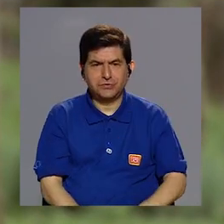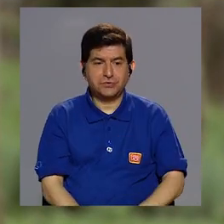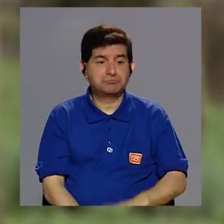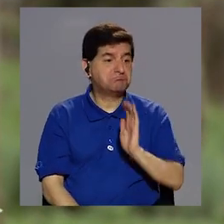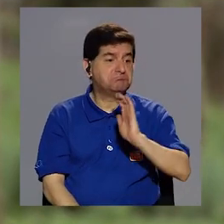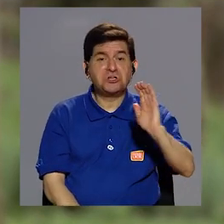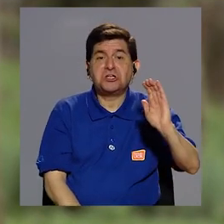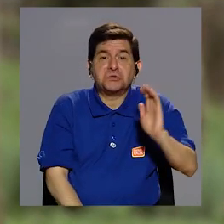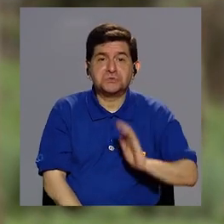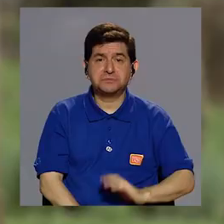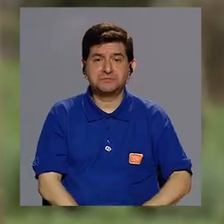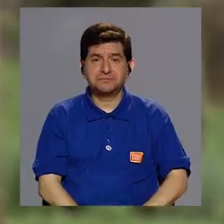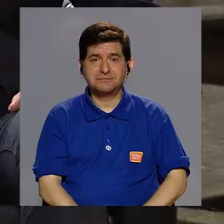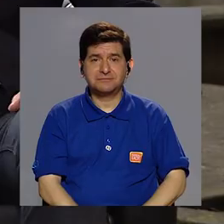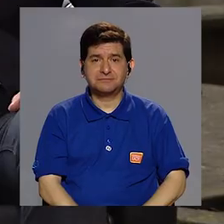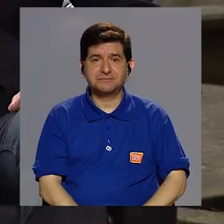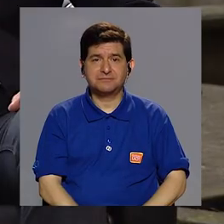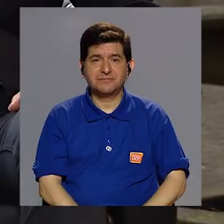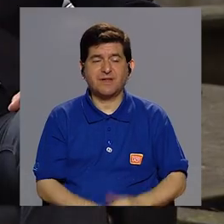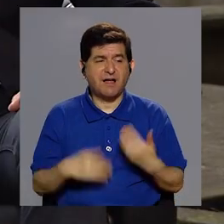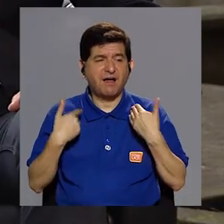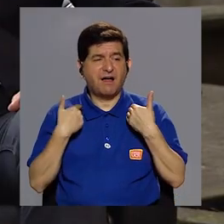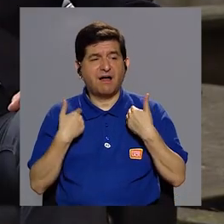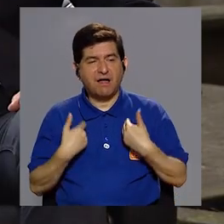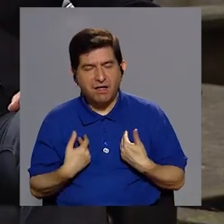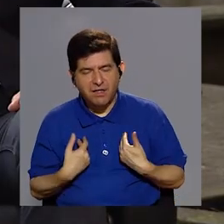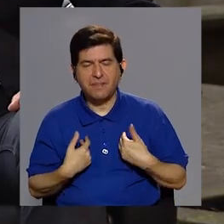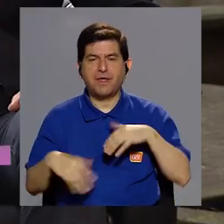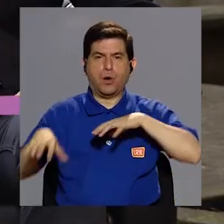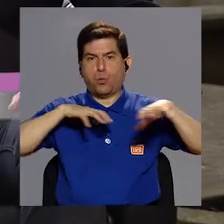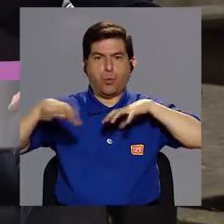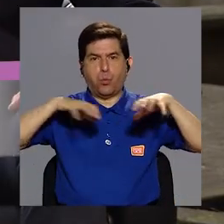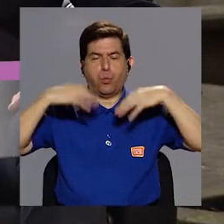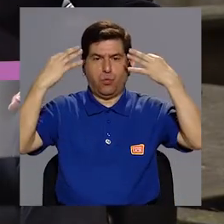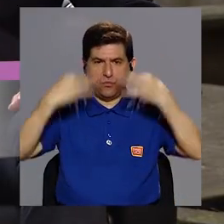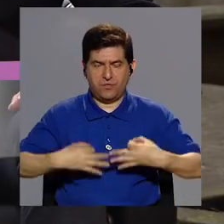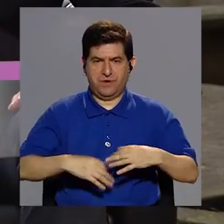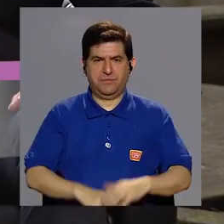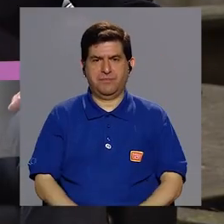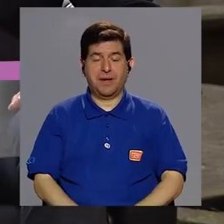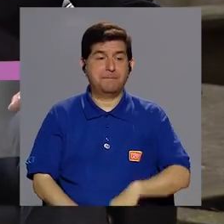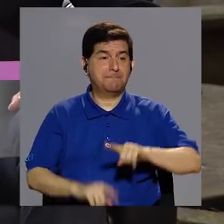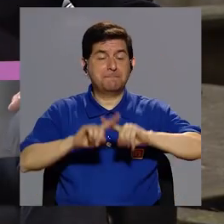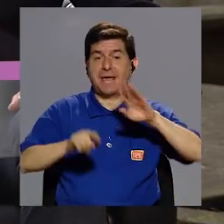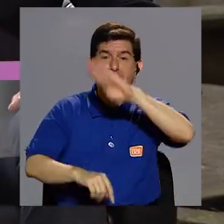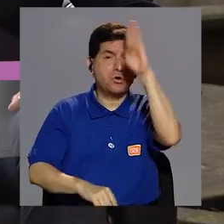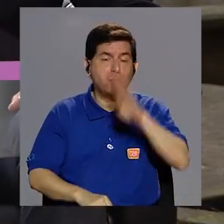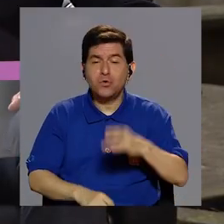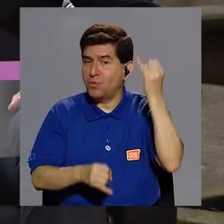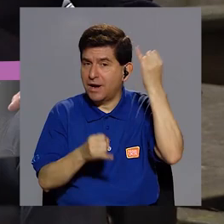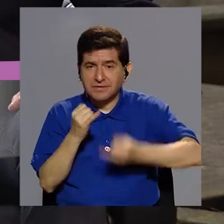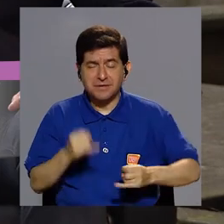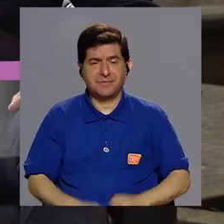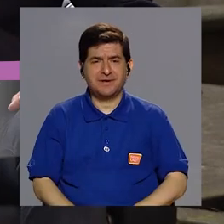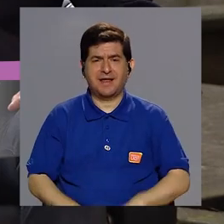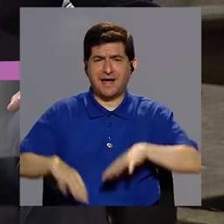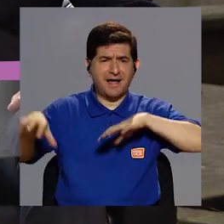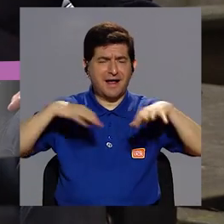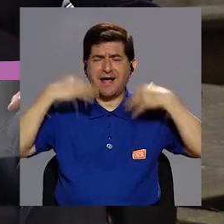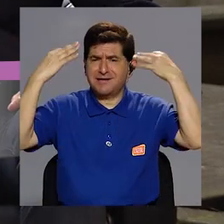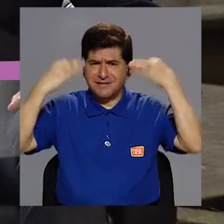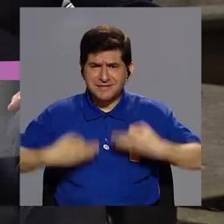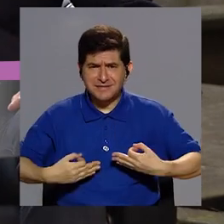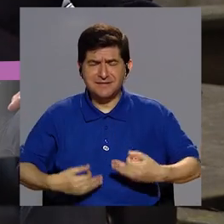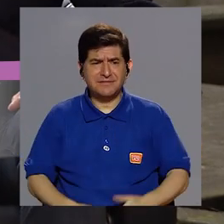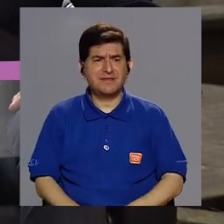éramos niños. Nos cansábamos de hacer actividad física. No nos cansábamos nunca. Era la actividad física